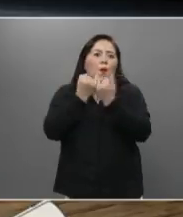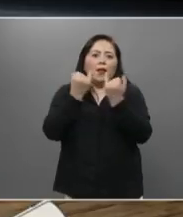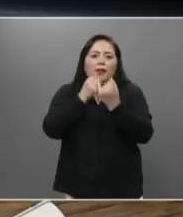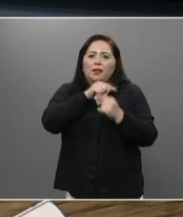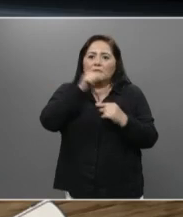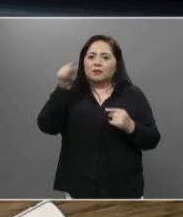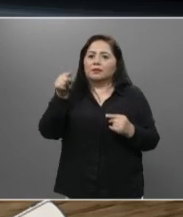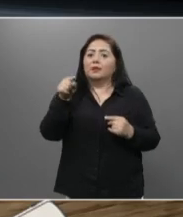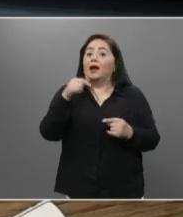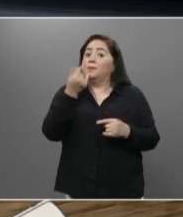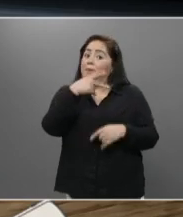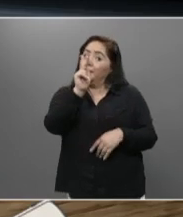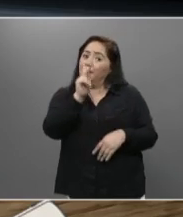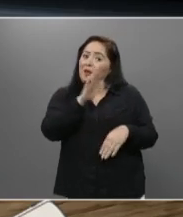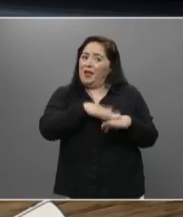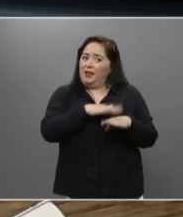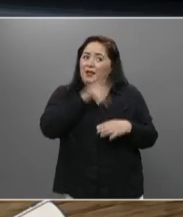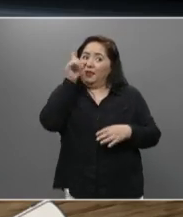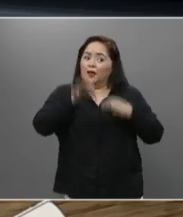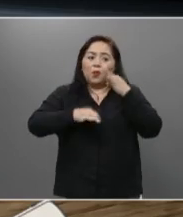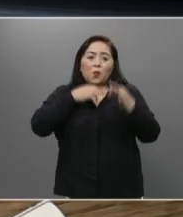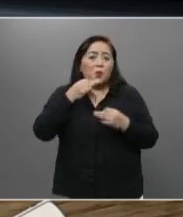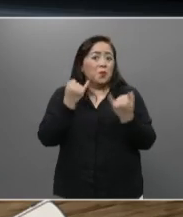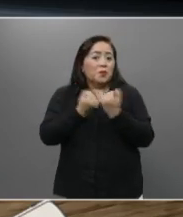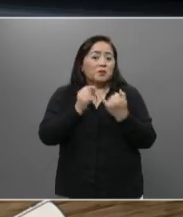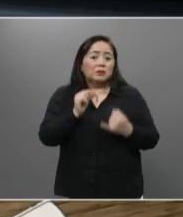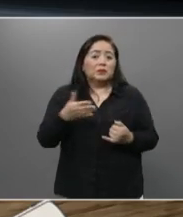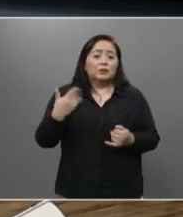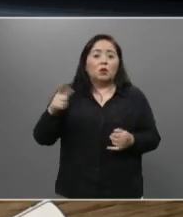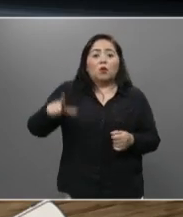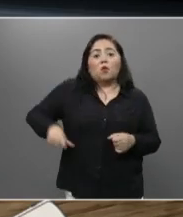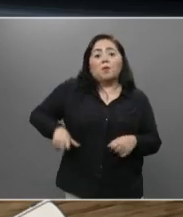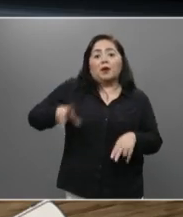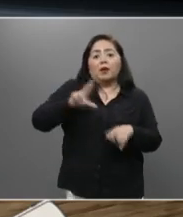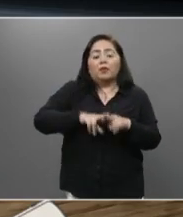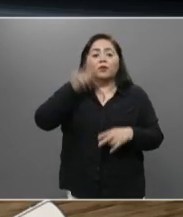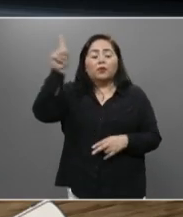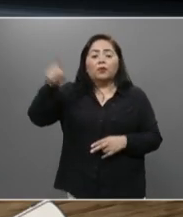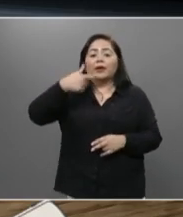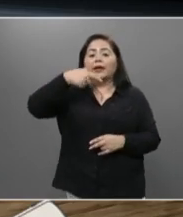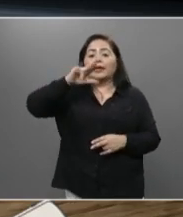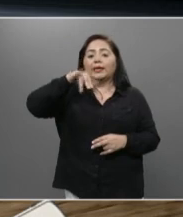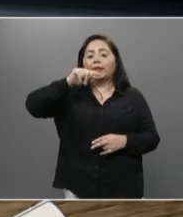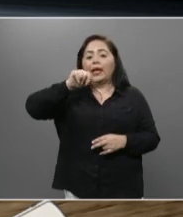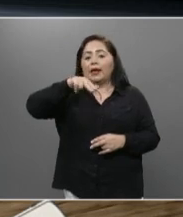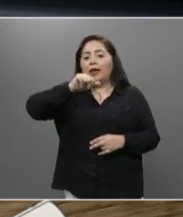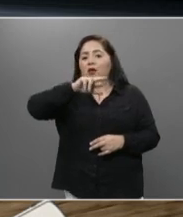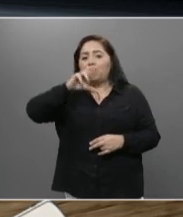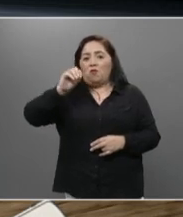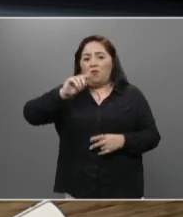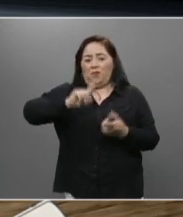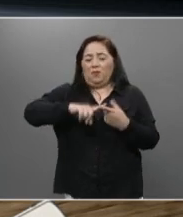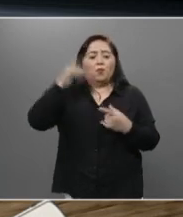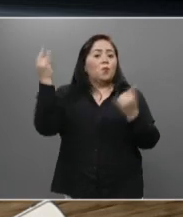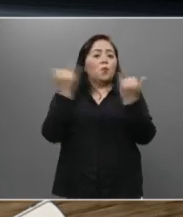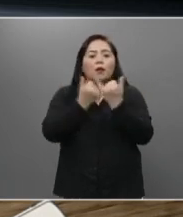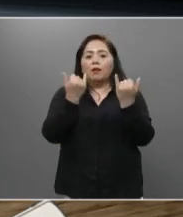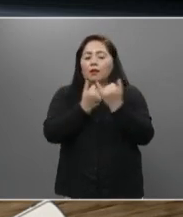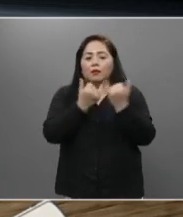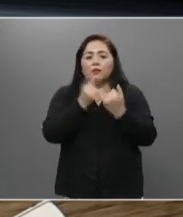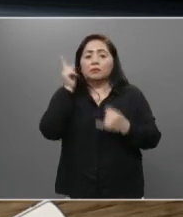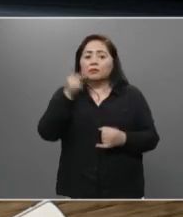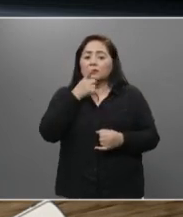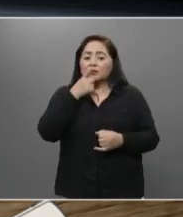tomando, acaba de anunciarse también el gobernador de Quintana Roo, Carlos Joaquín, quien